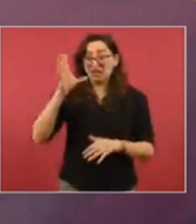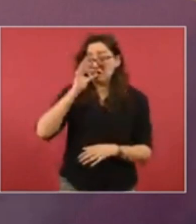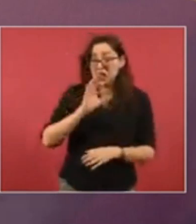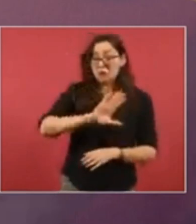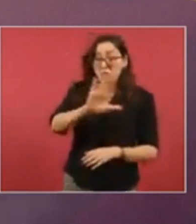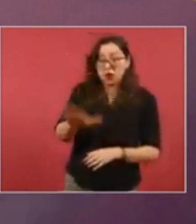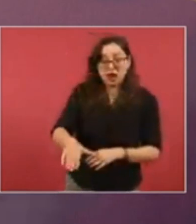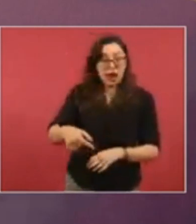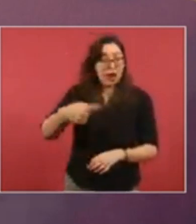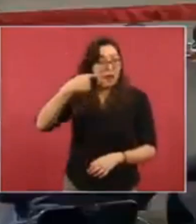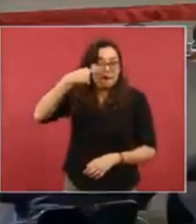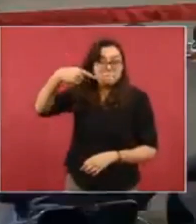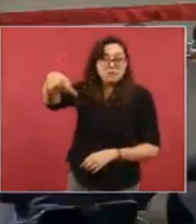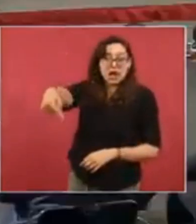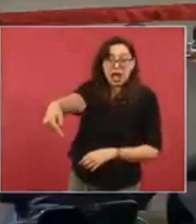se dice